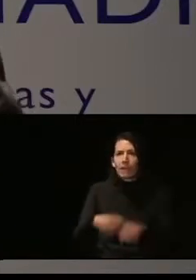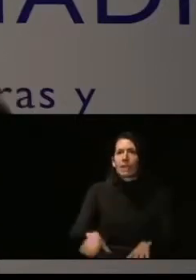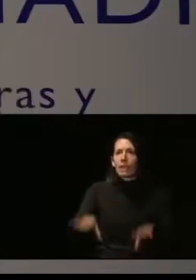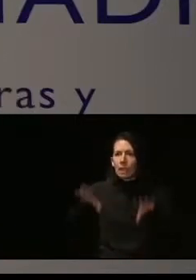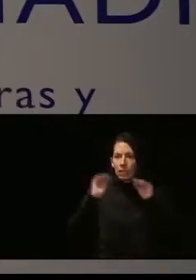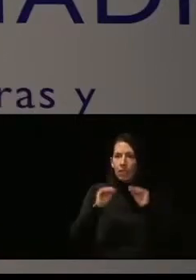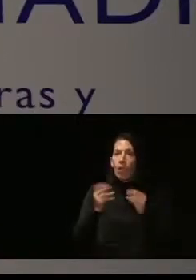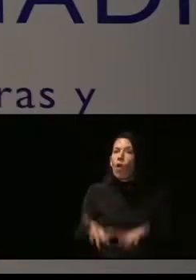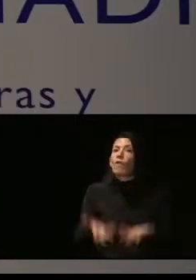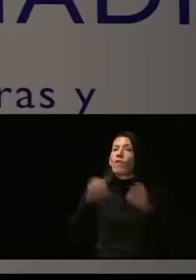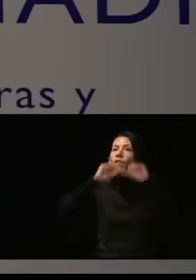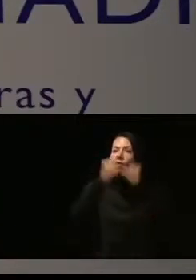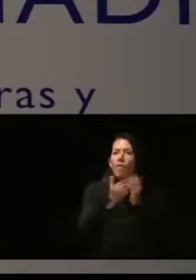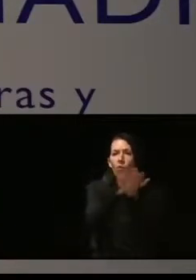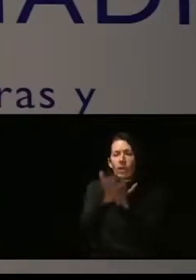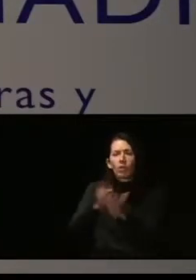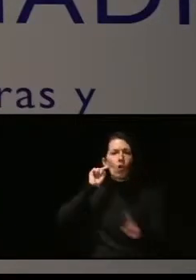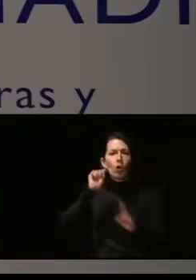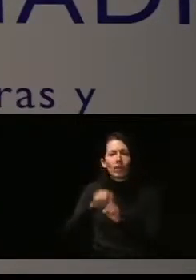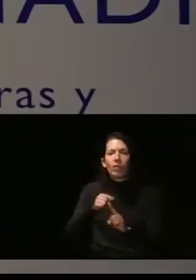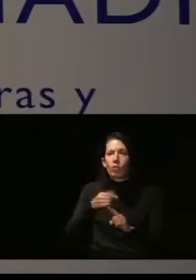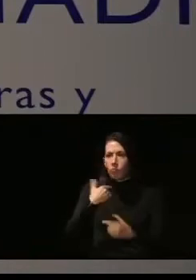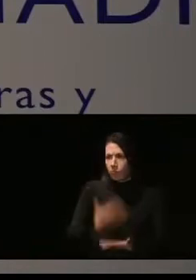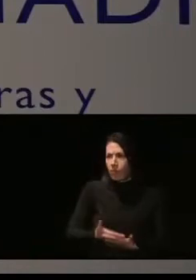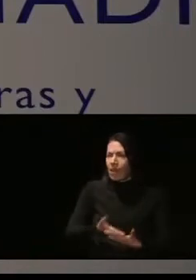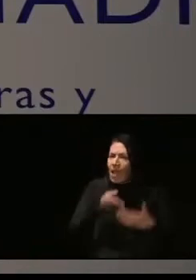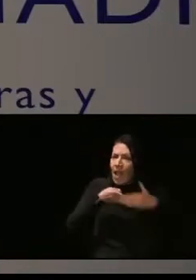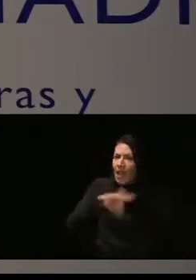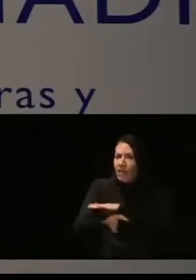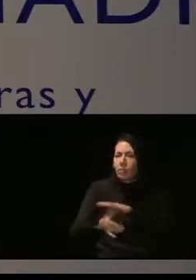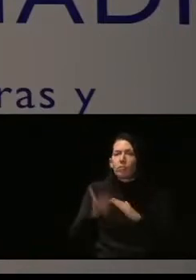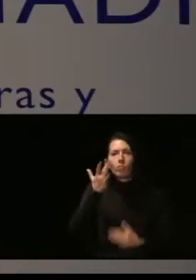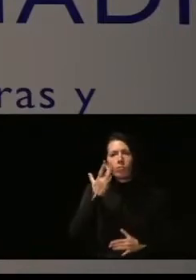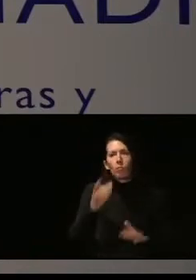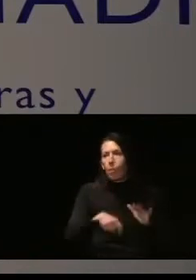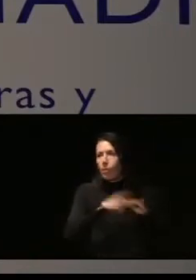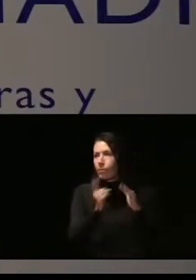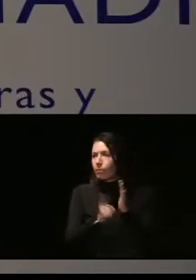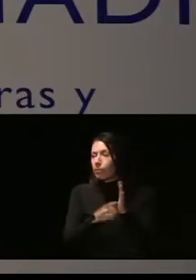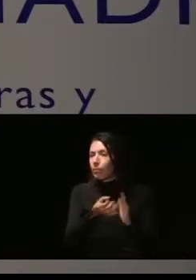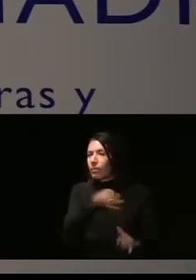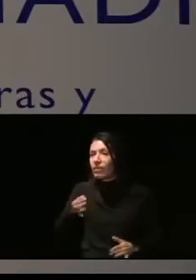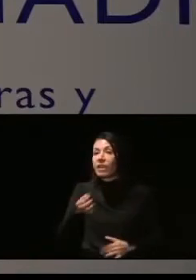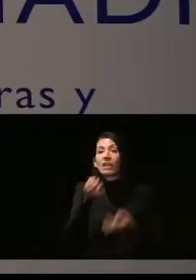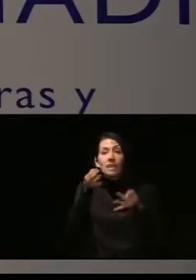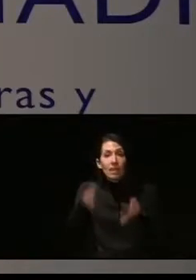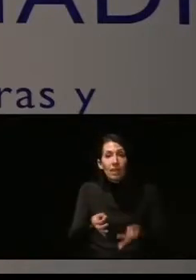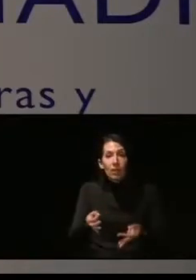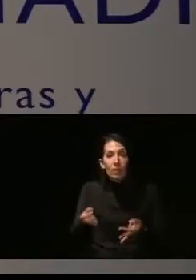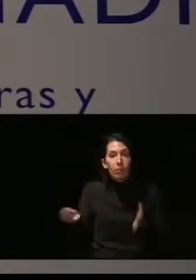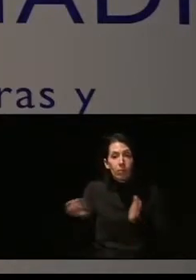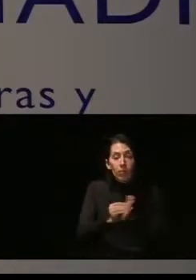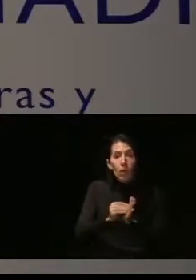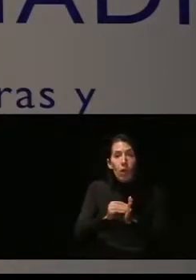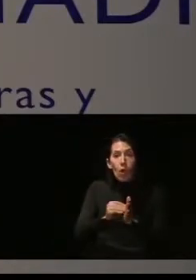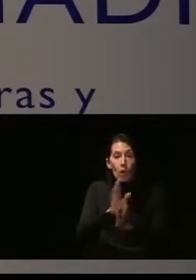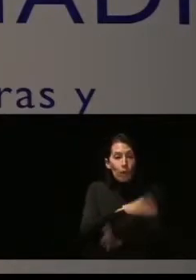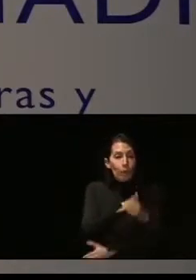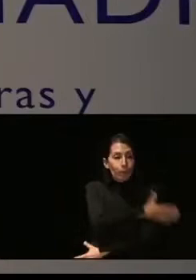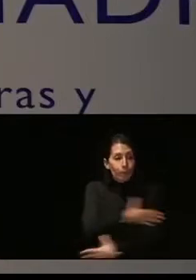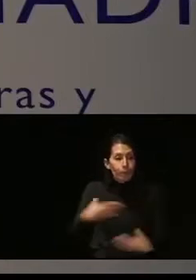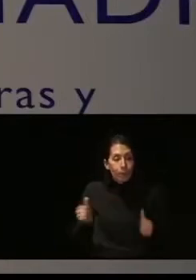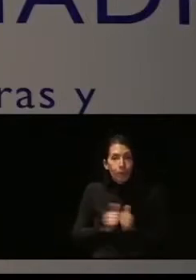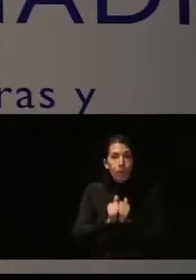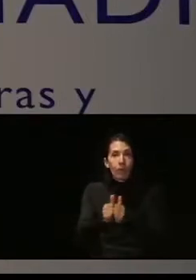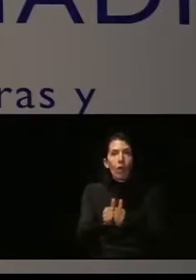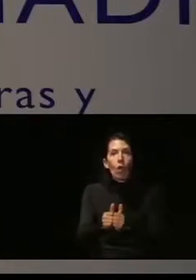ofrecidos en formatos que garanticen su accesibilidad y, en todo caso, incorporar, acompañar o, en último caso, permitir obtener